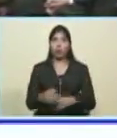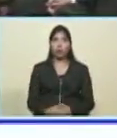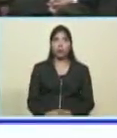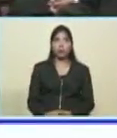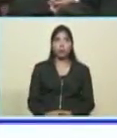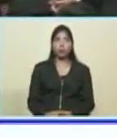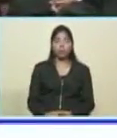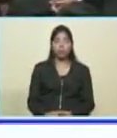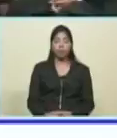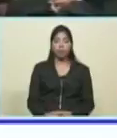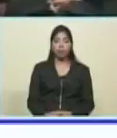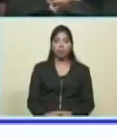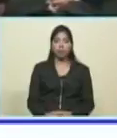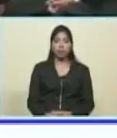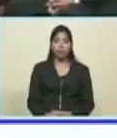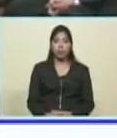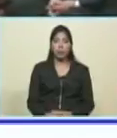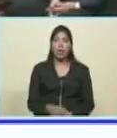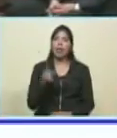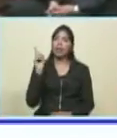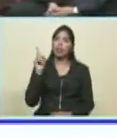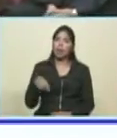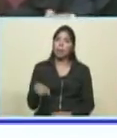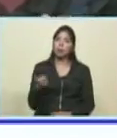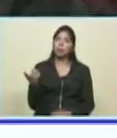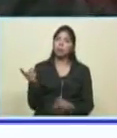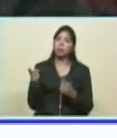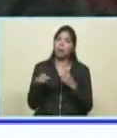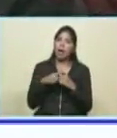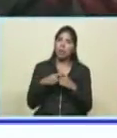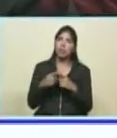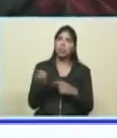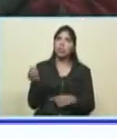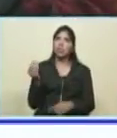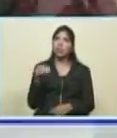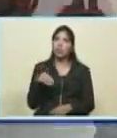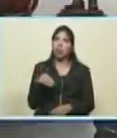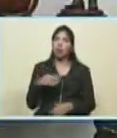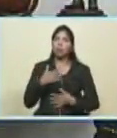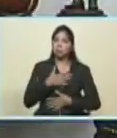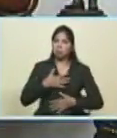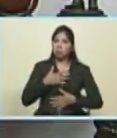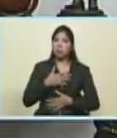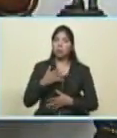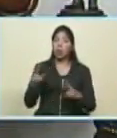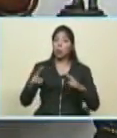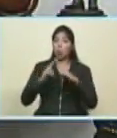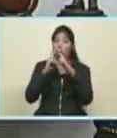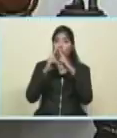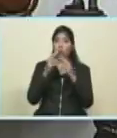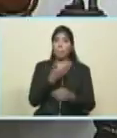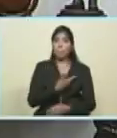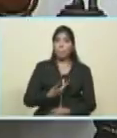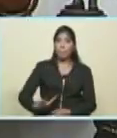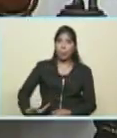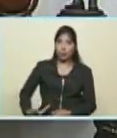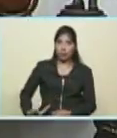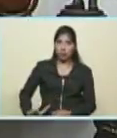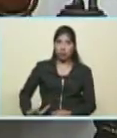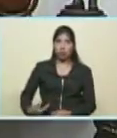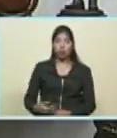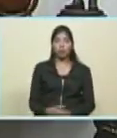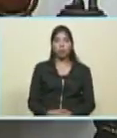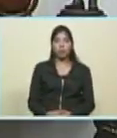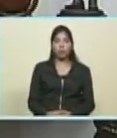Islámica de Irán. También tuve un grato y muy fructífero encuentro con el presidente Endor Gama,